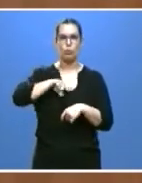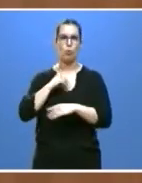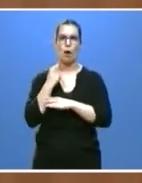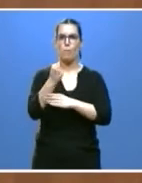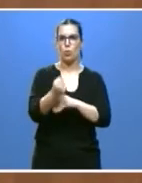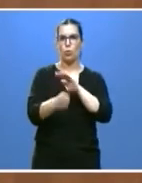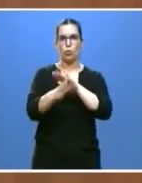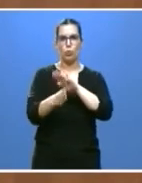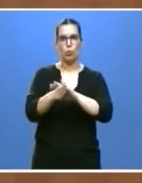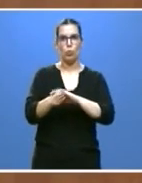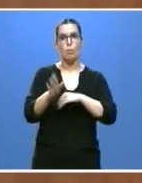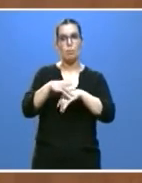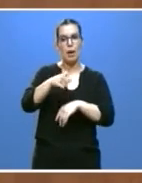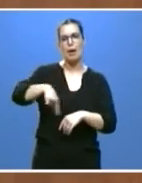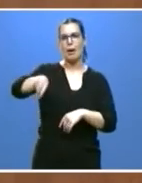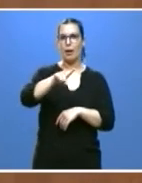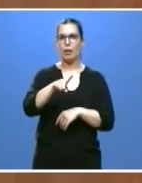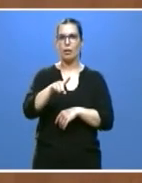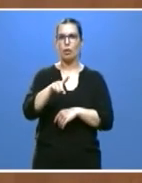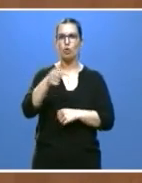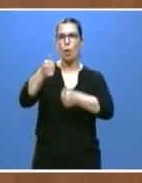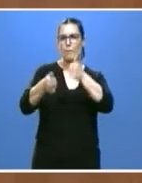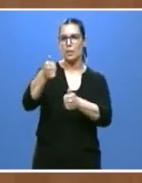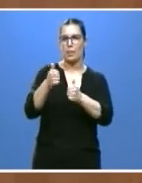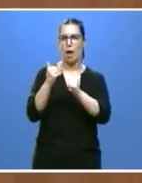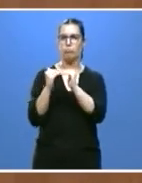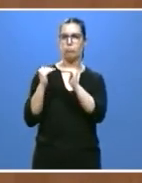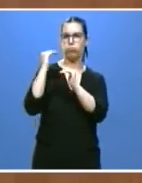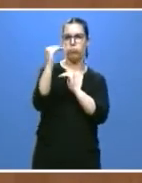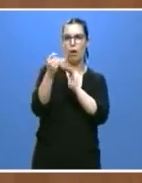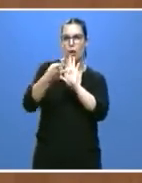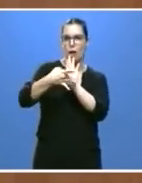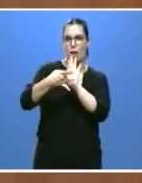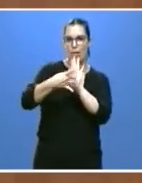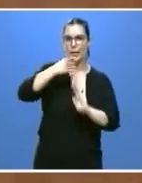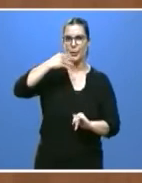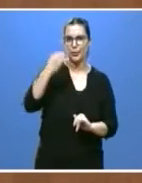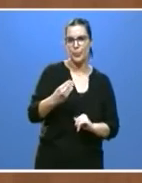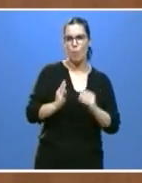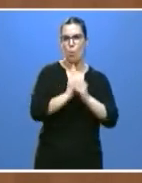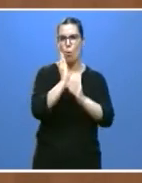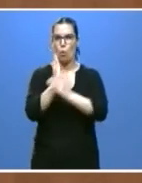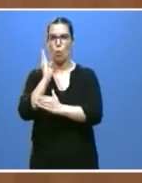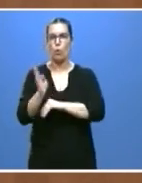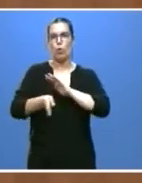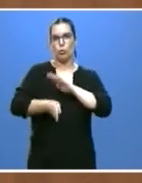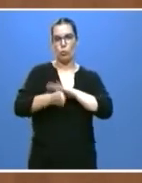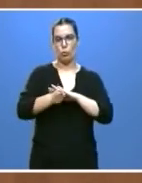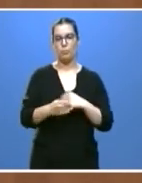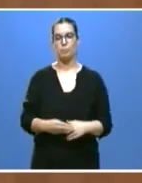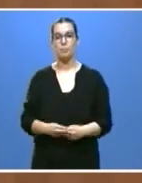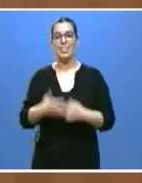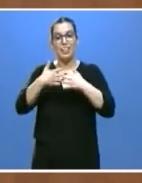manteniendo los altos estándares de competitividad, calidad y productividad. La industria del